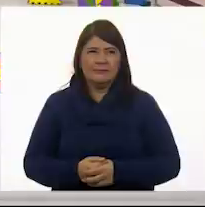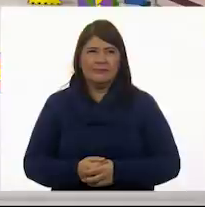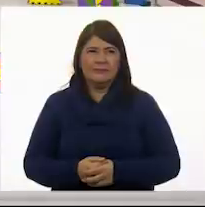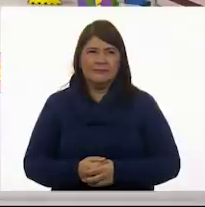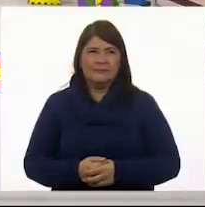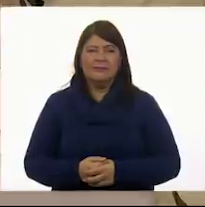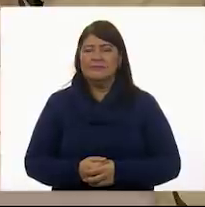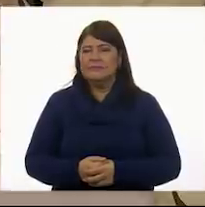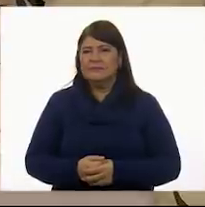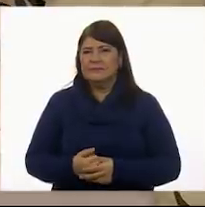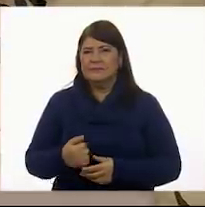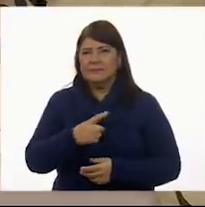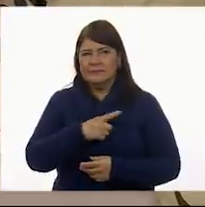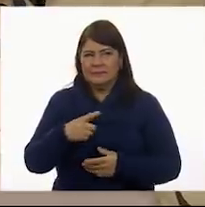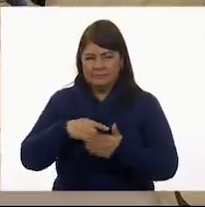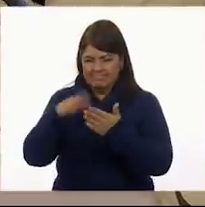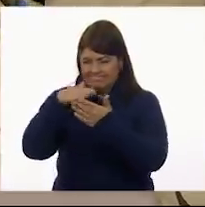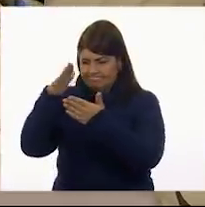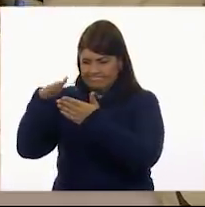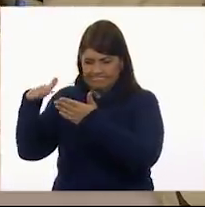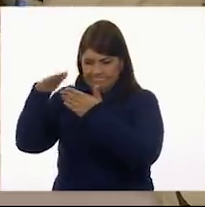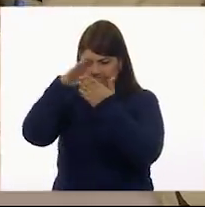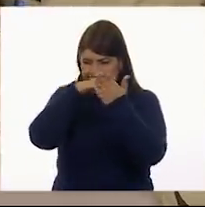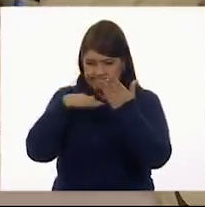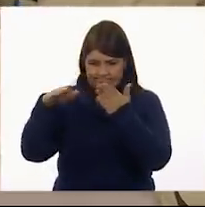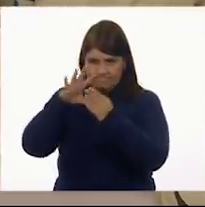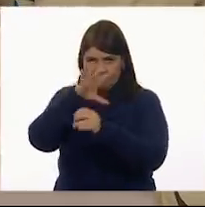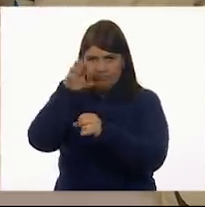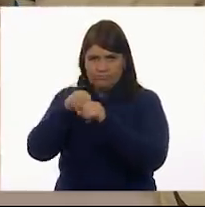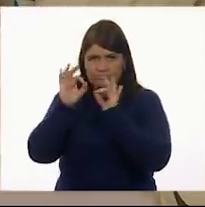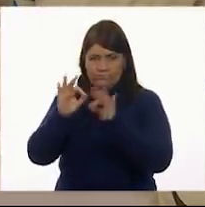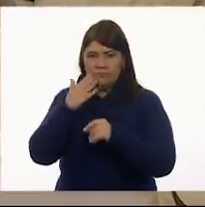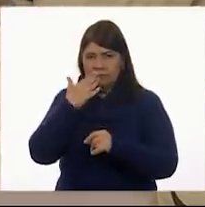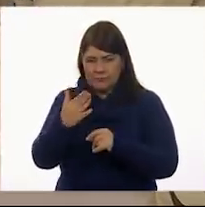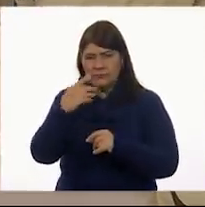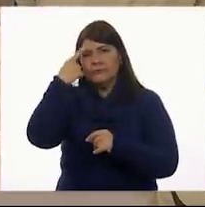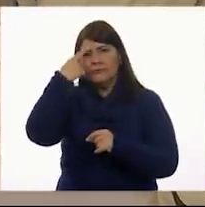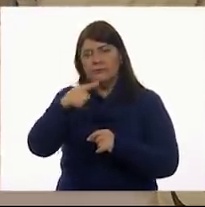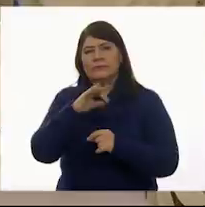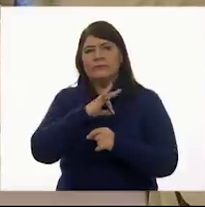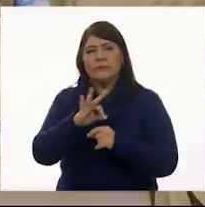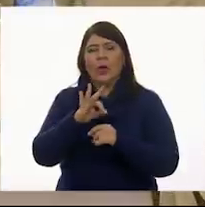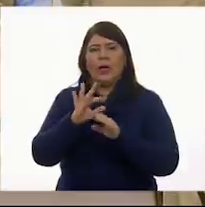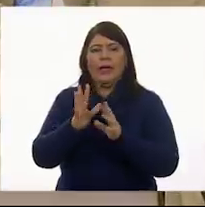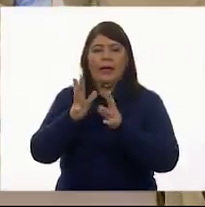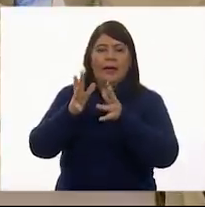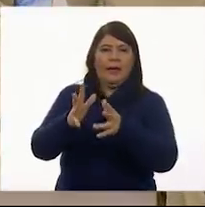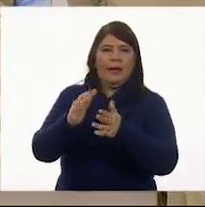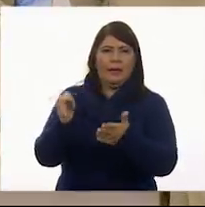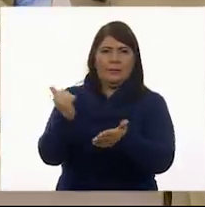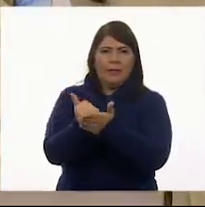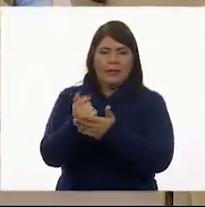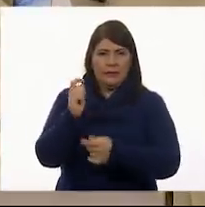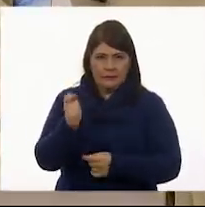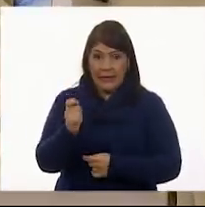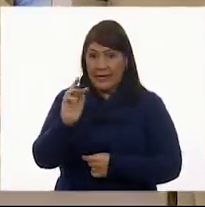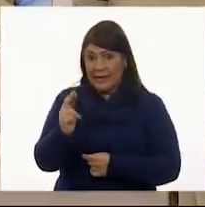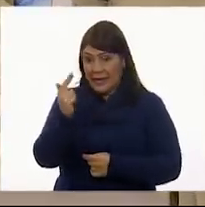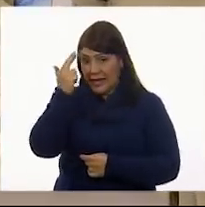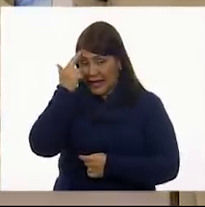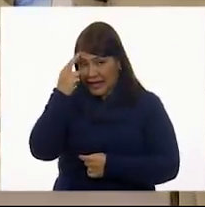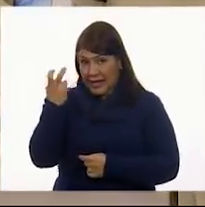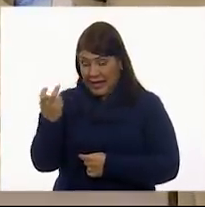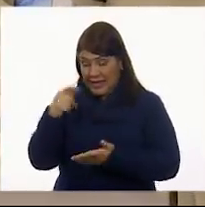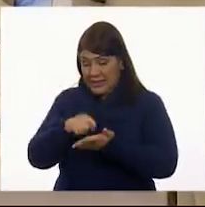Tenemos que rellenar muy bien para que se marque. Recuerden, la técnica. La